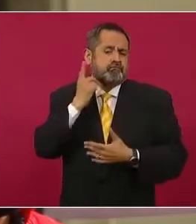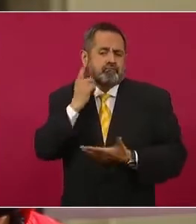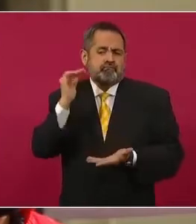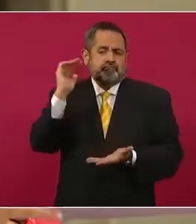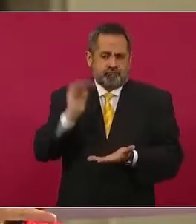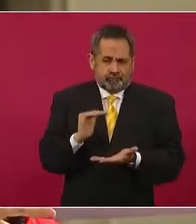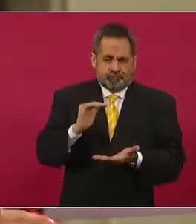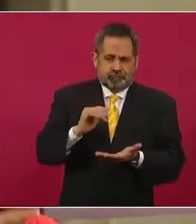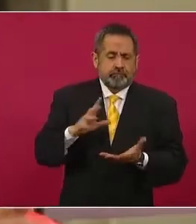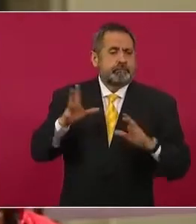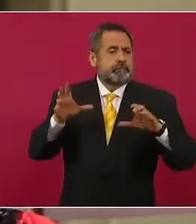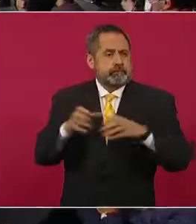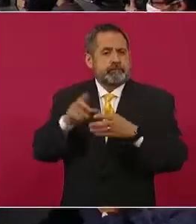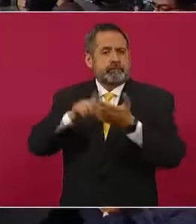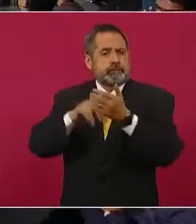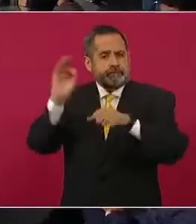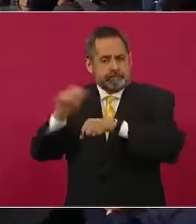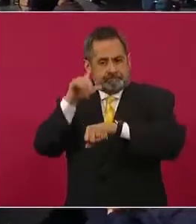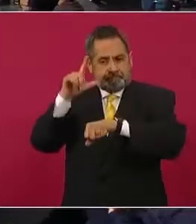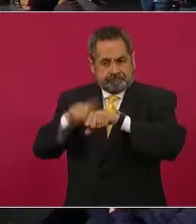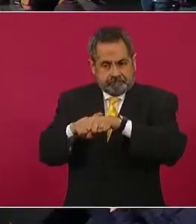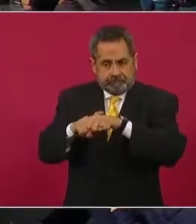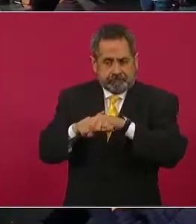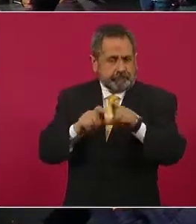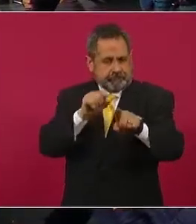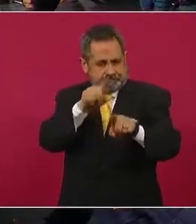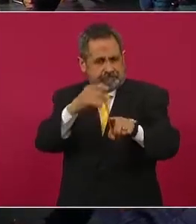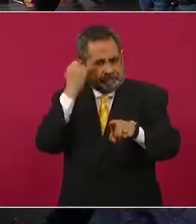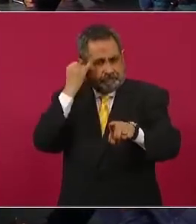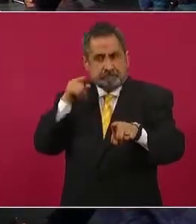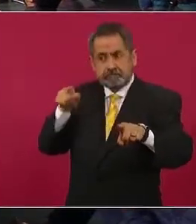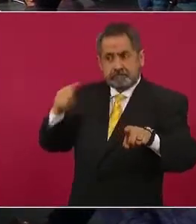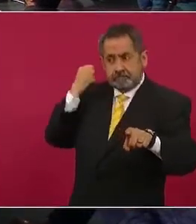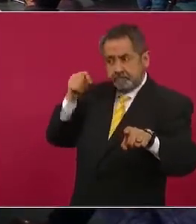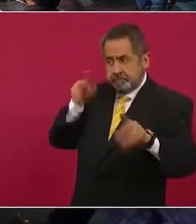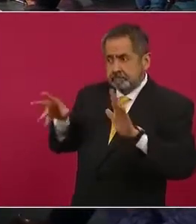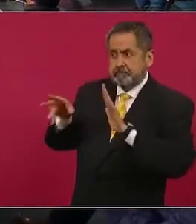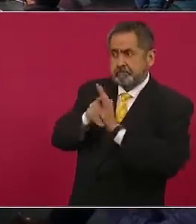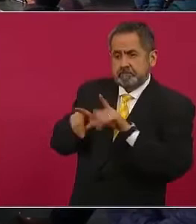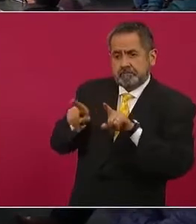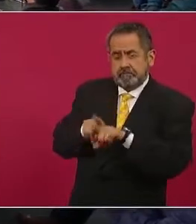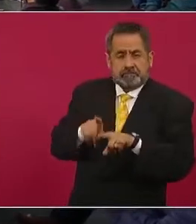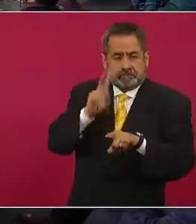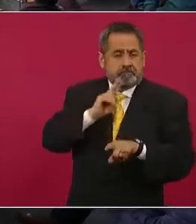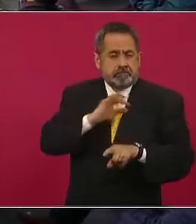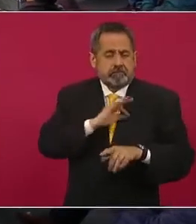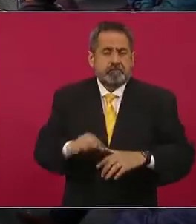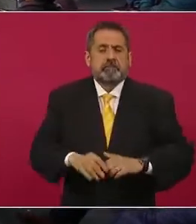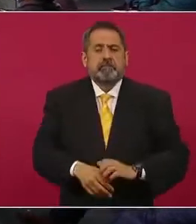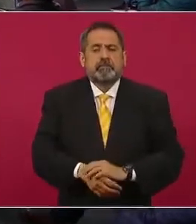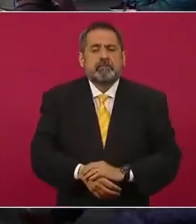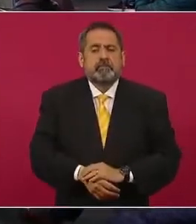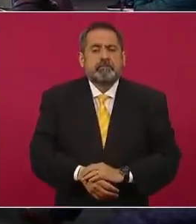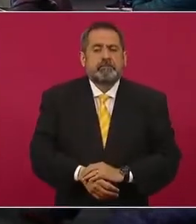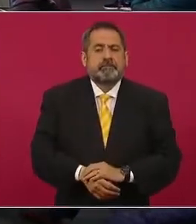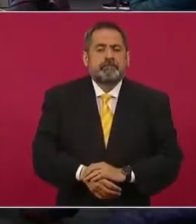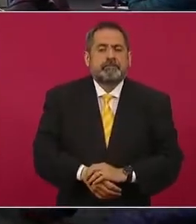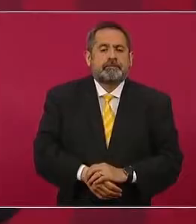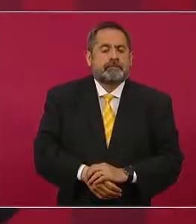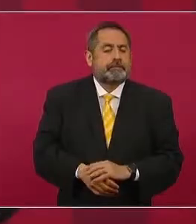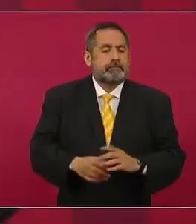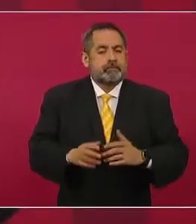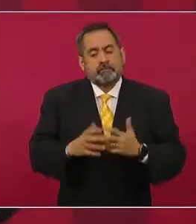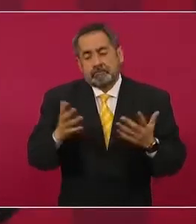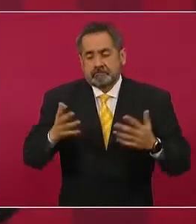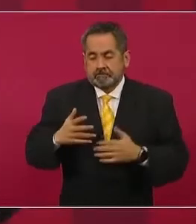en el Congreso de la Unión, tomando como referencia este ejemplo que se hizo en el Estado de Tabasco? Gracias. Bueno, no es por